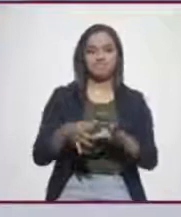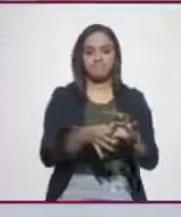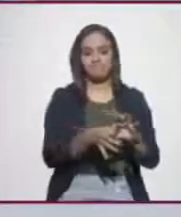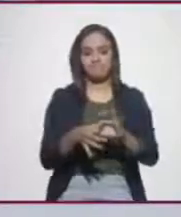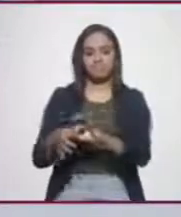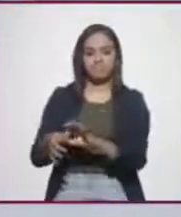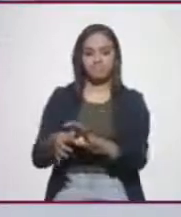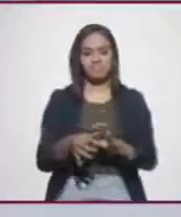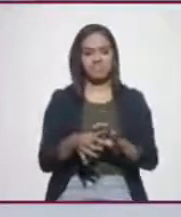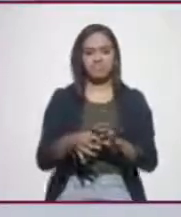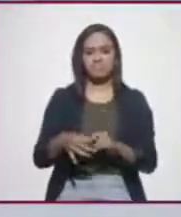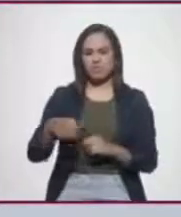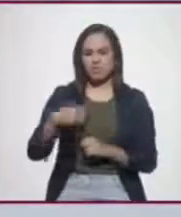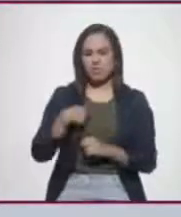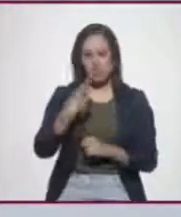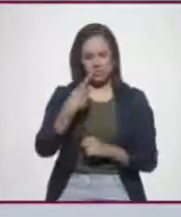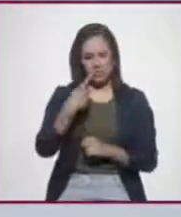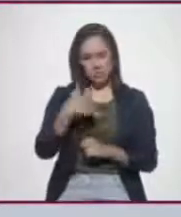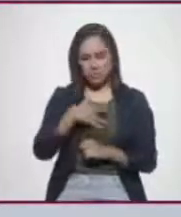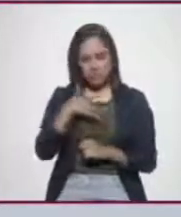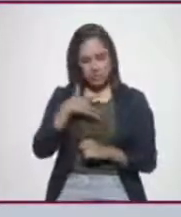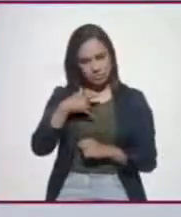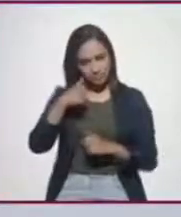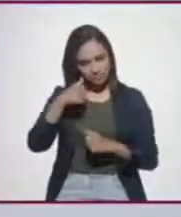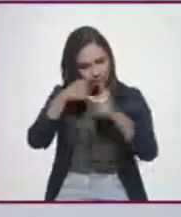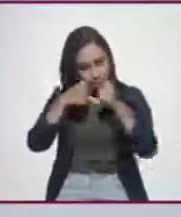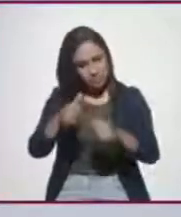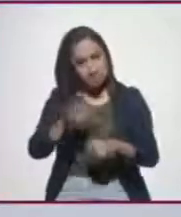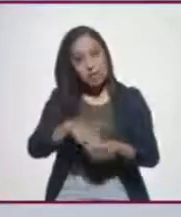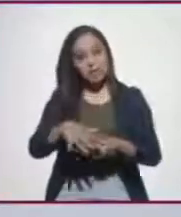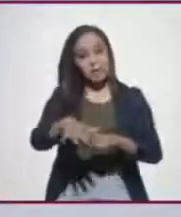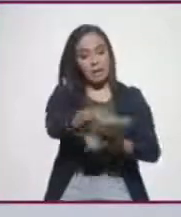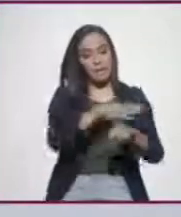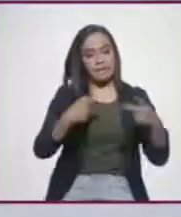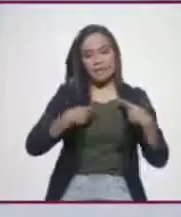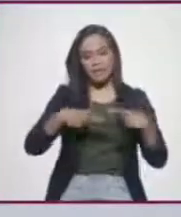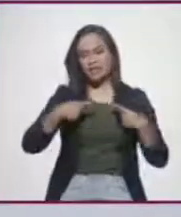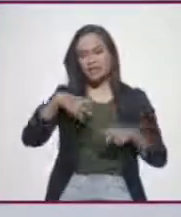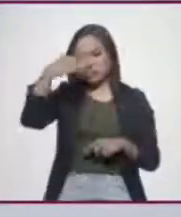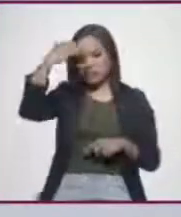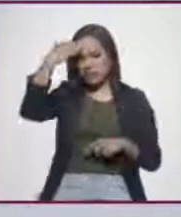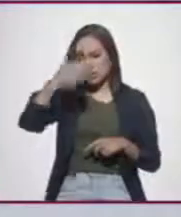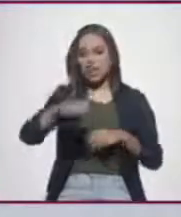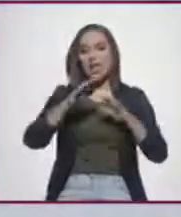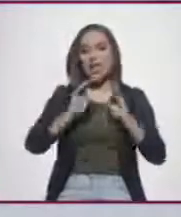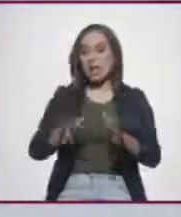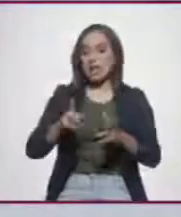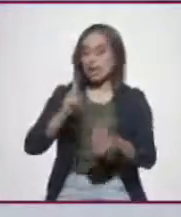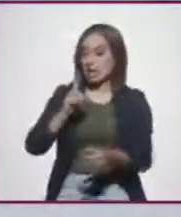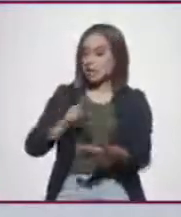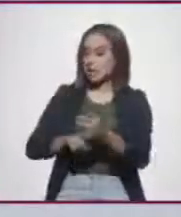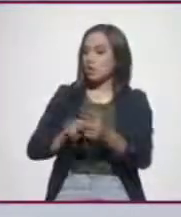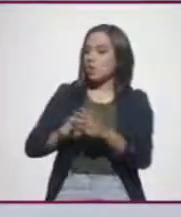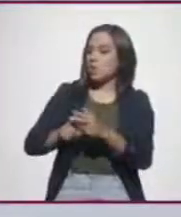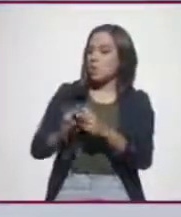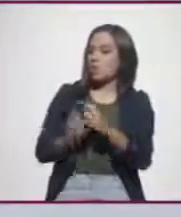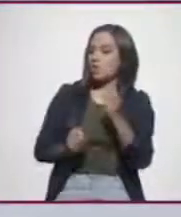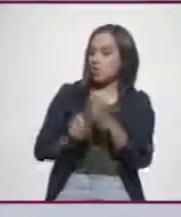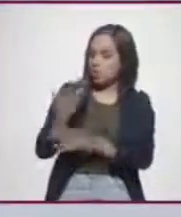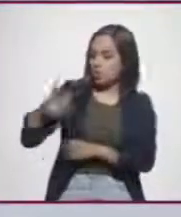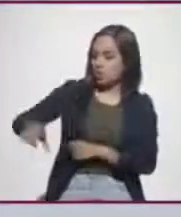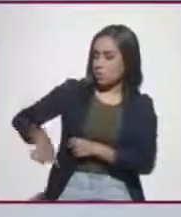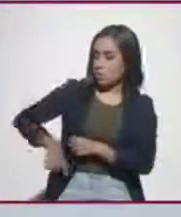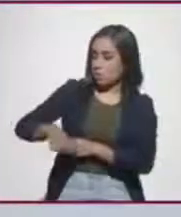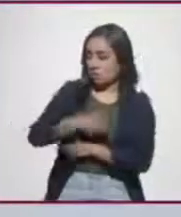aquí lo que me llama la atención también es que la sociedad está consciente de que se está iniciando también un nuevo gobierno. Así es. De que se